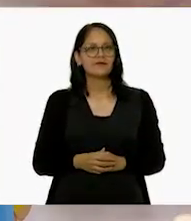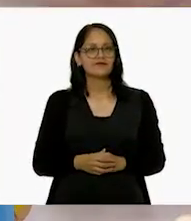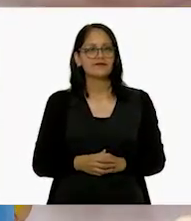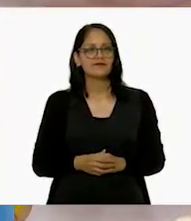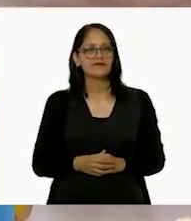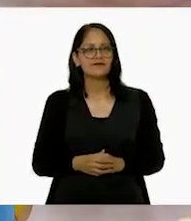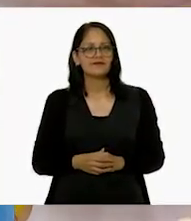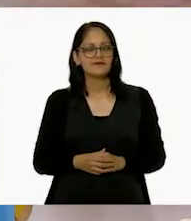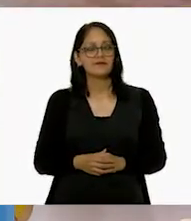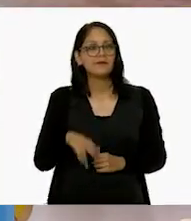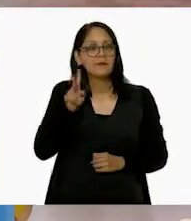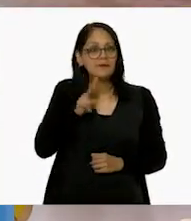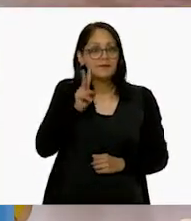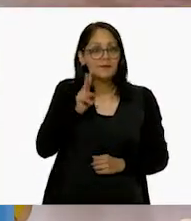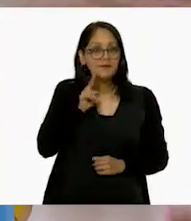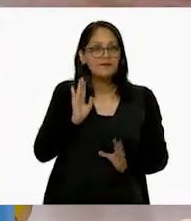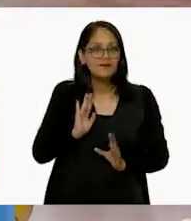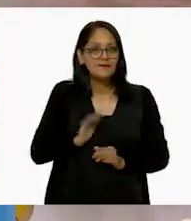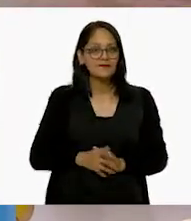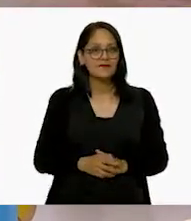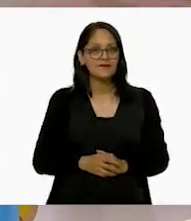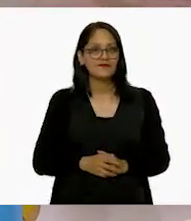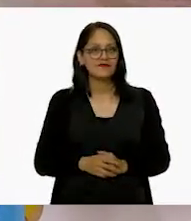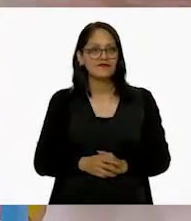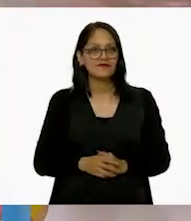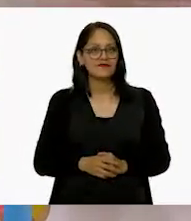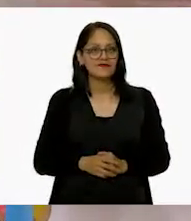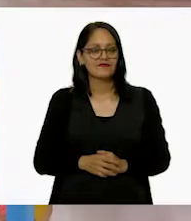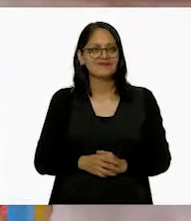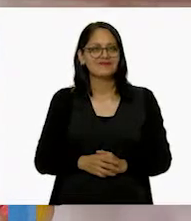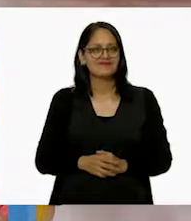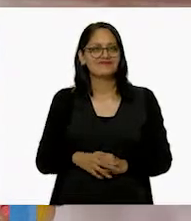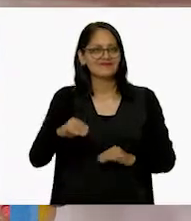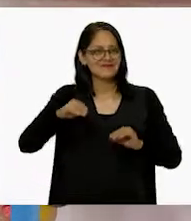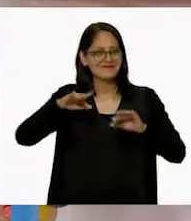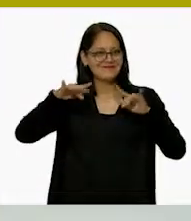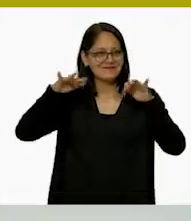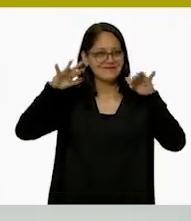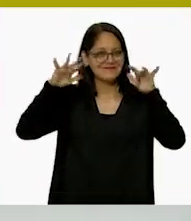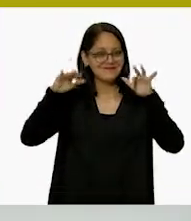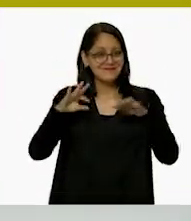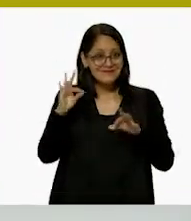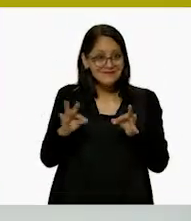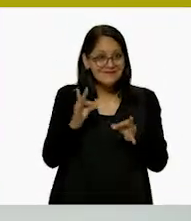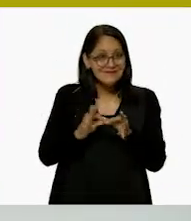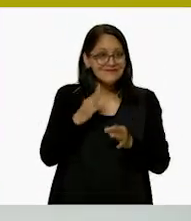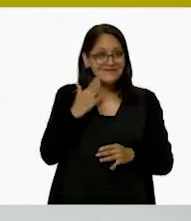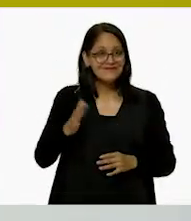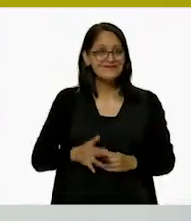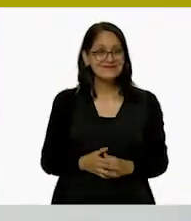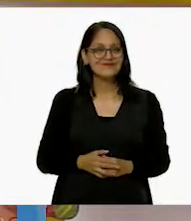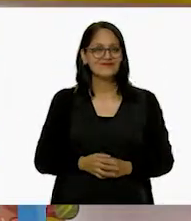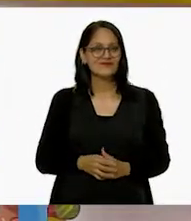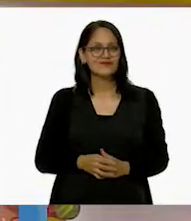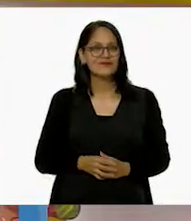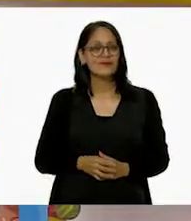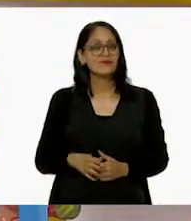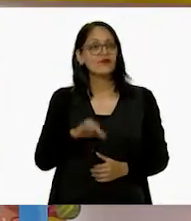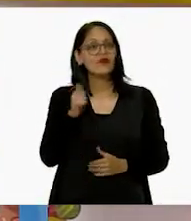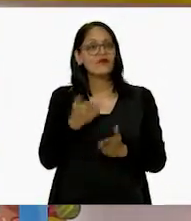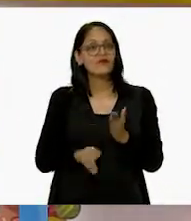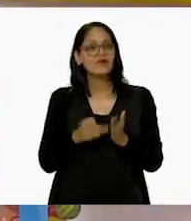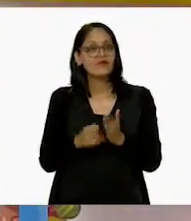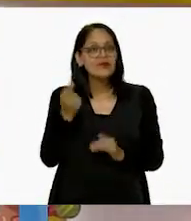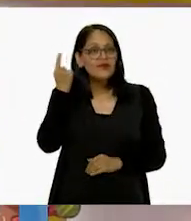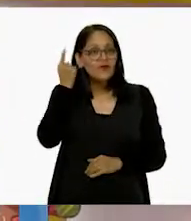Vamos a ver, vamos a ver. ¿Le saldrá? ¡Excelente! Muy bien. Y nos falta